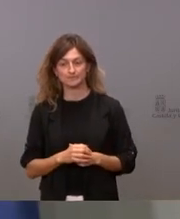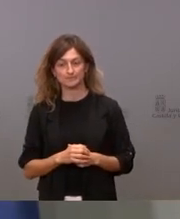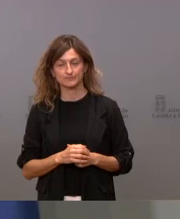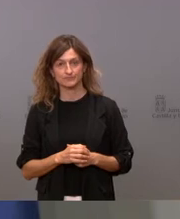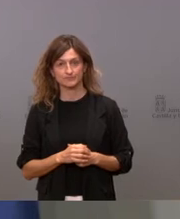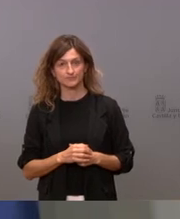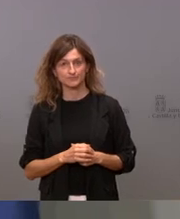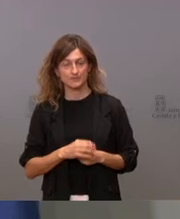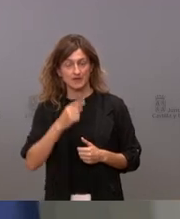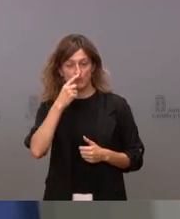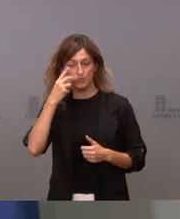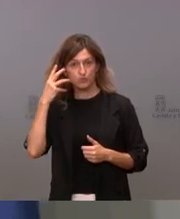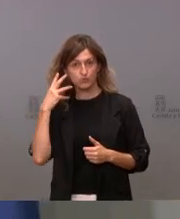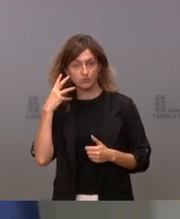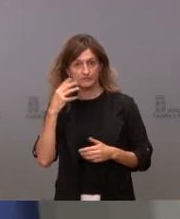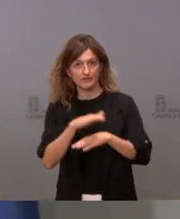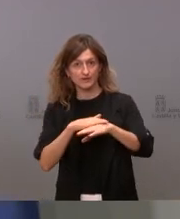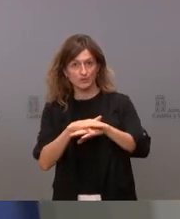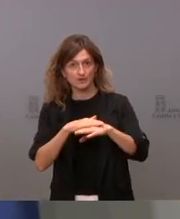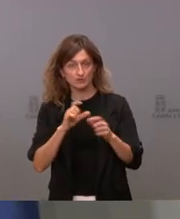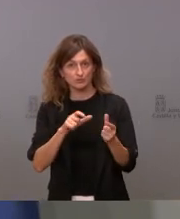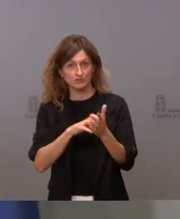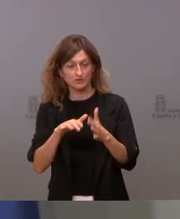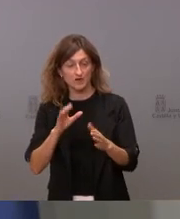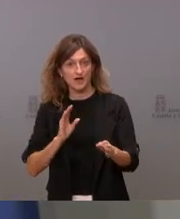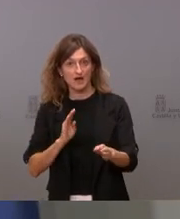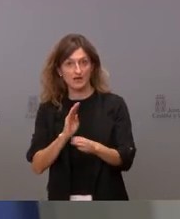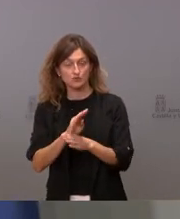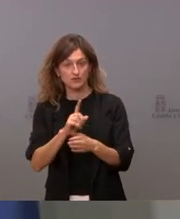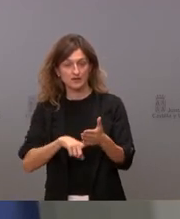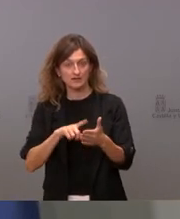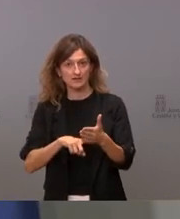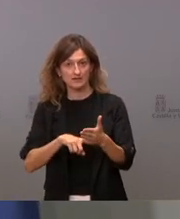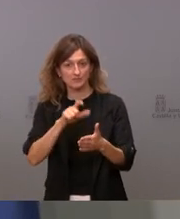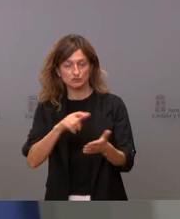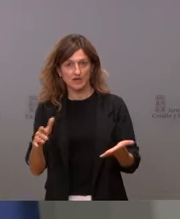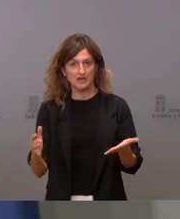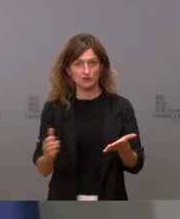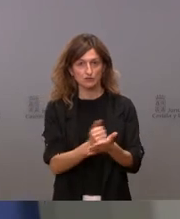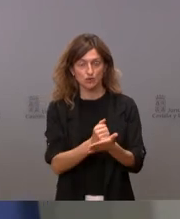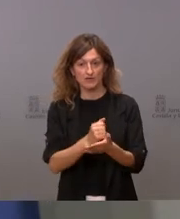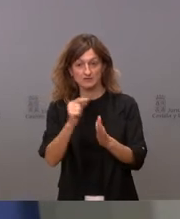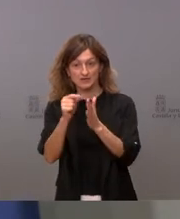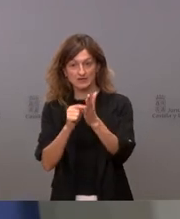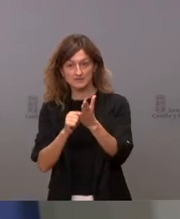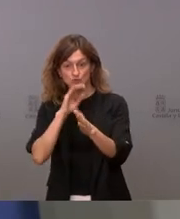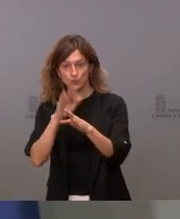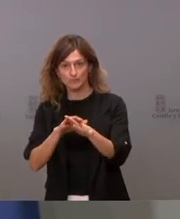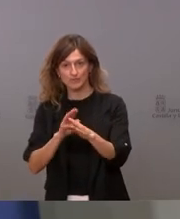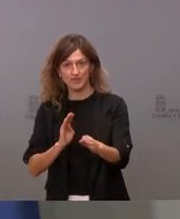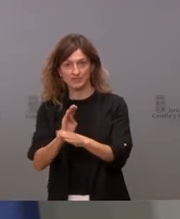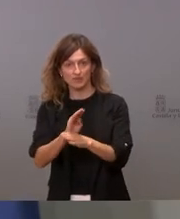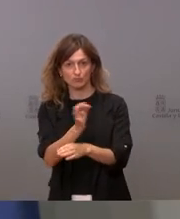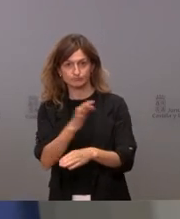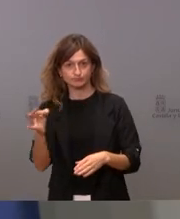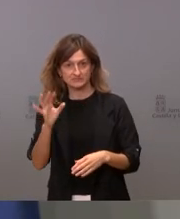años de legislatura hemos dado las ayudas al alquiler a todo el mundo que cumplía los requisitos y si